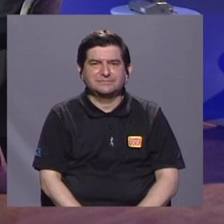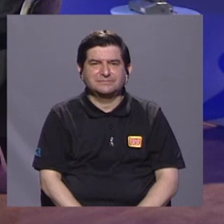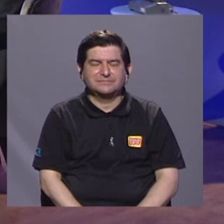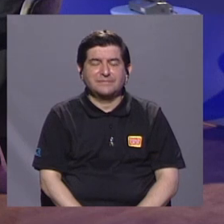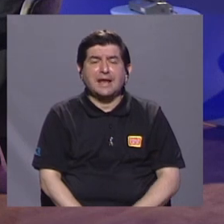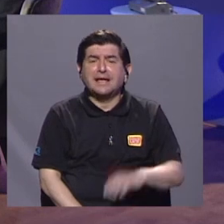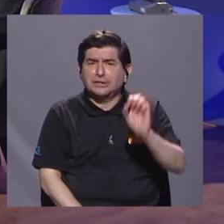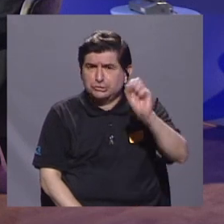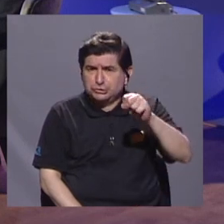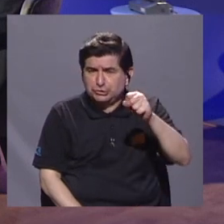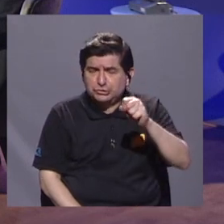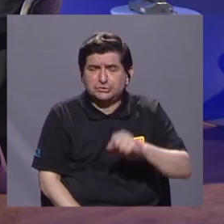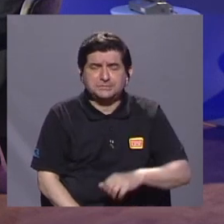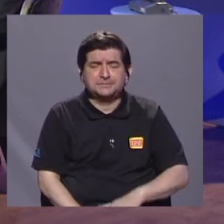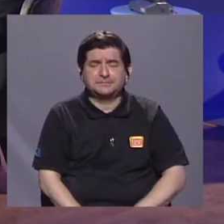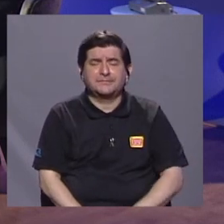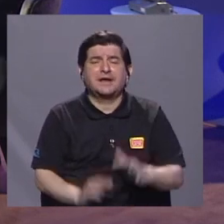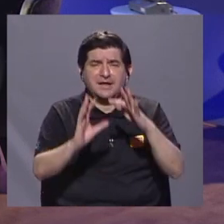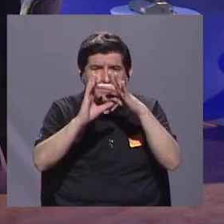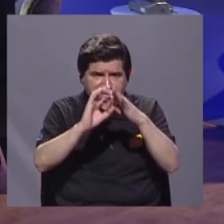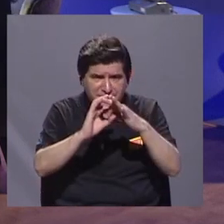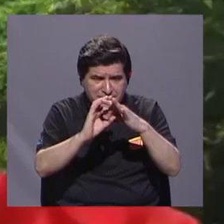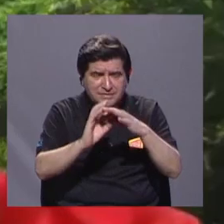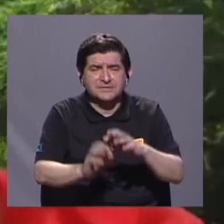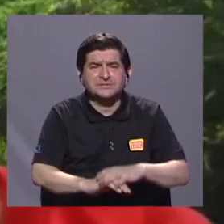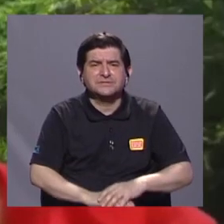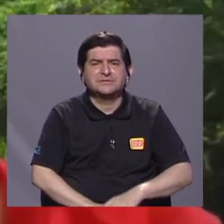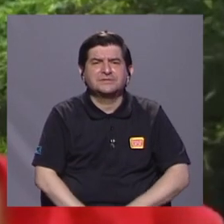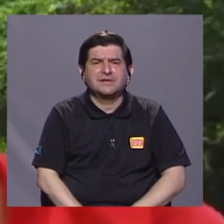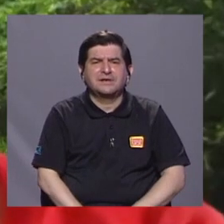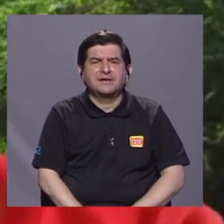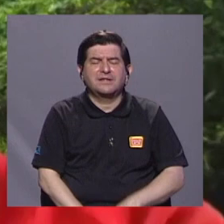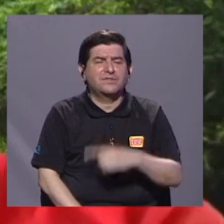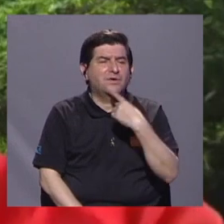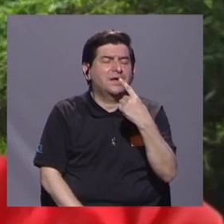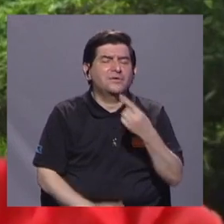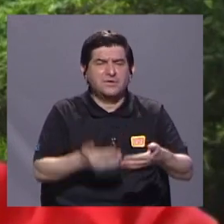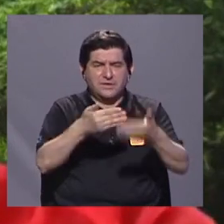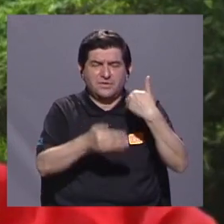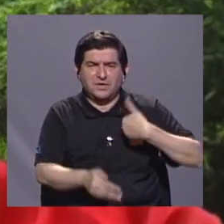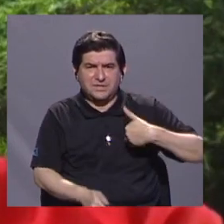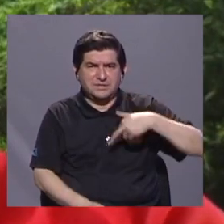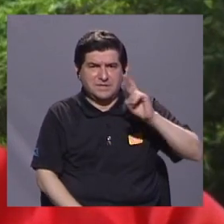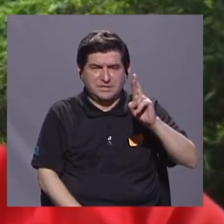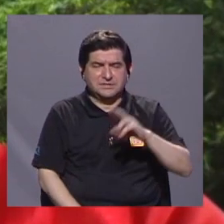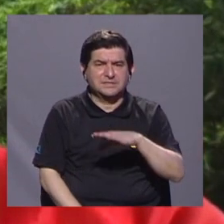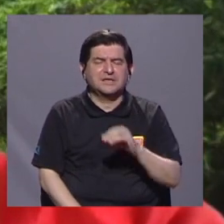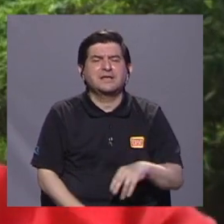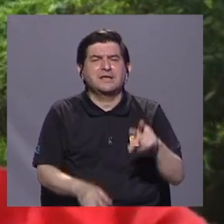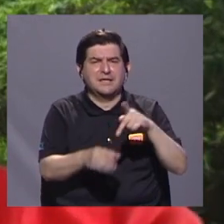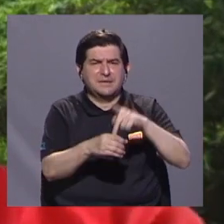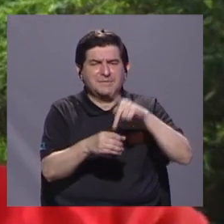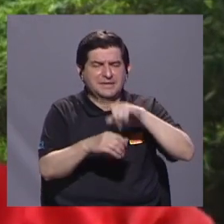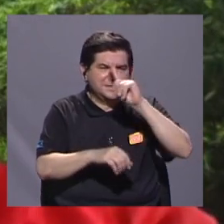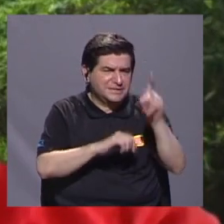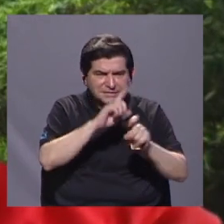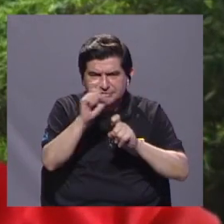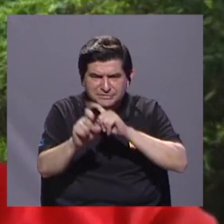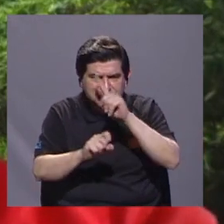Sí, bueno, en relación a lo que Ronald comentaba y también a la participación, ¿verdad?, en el censo